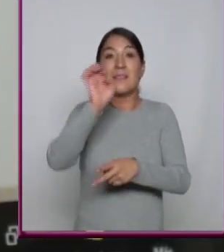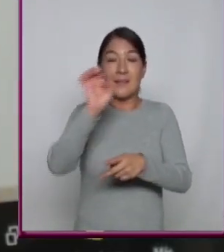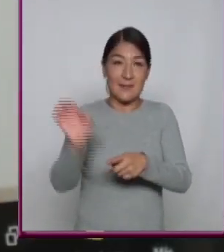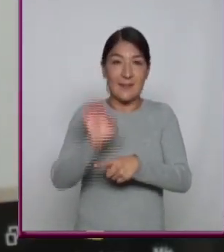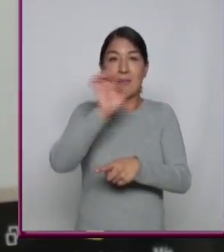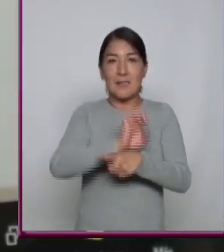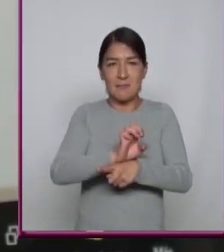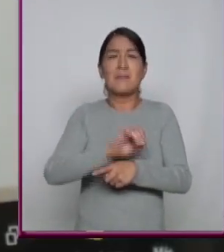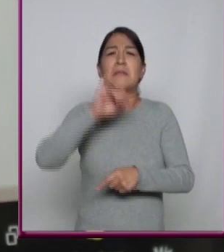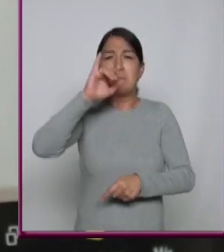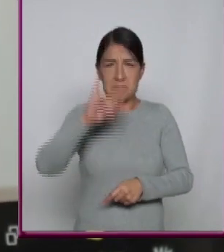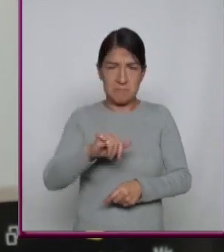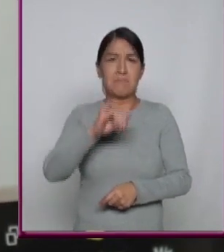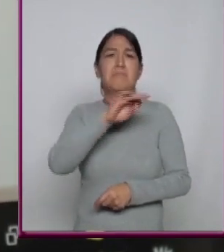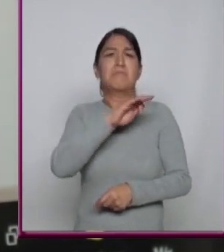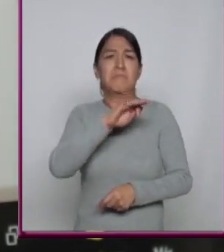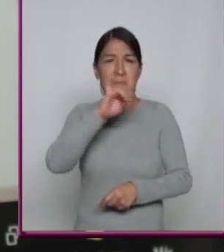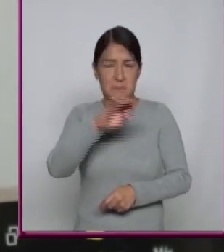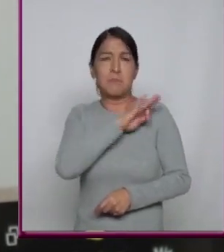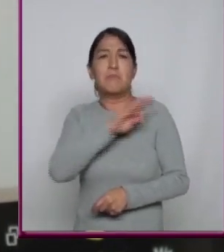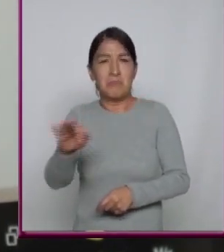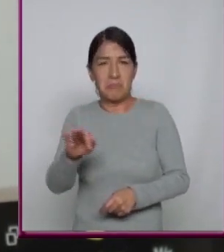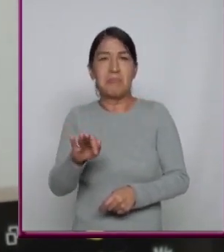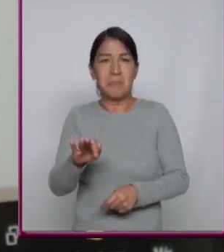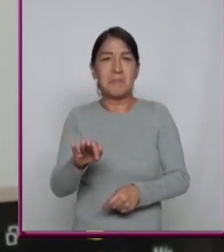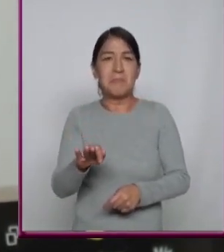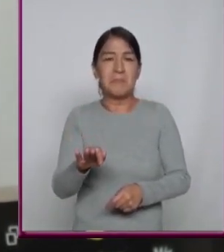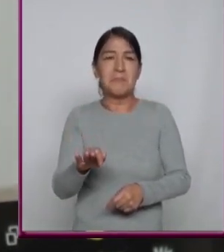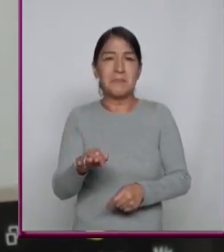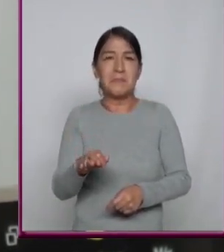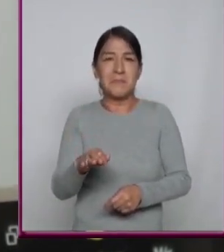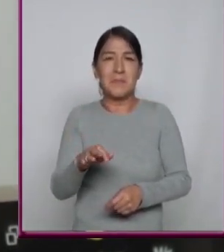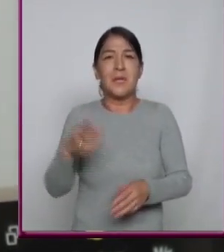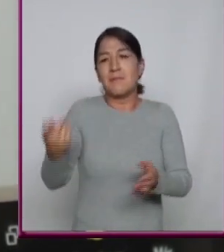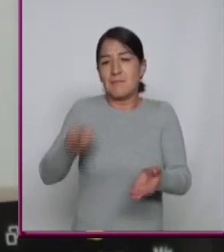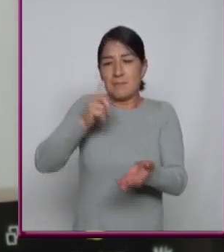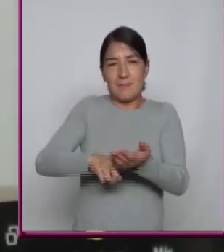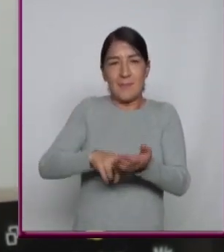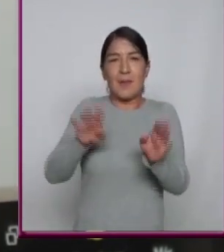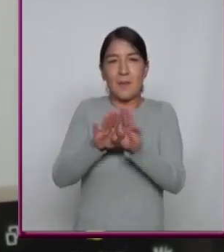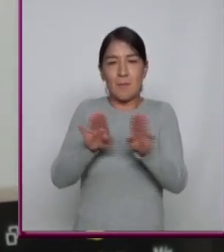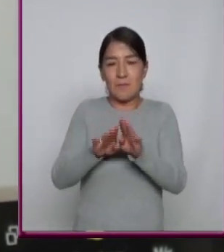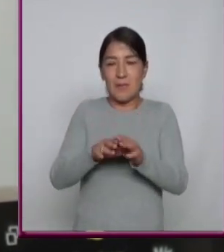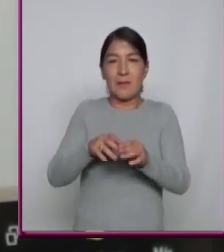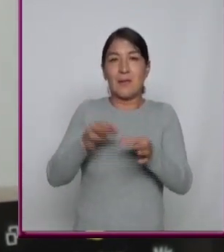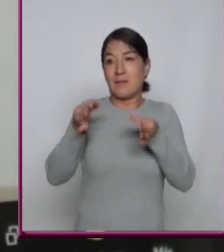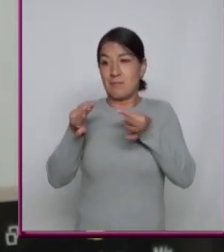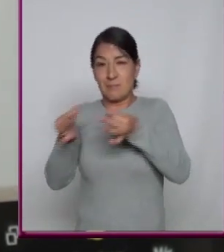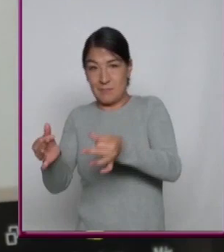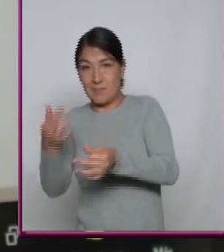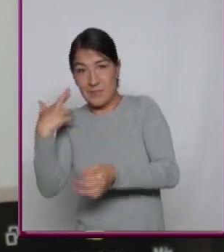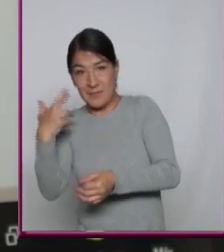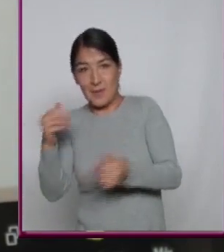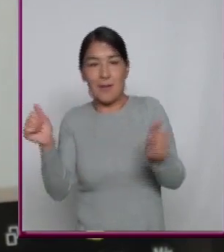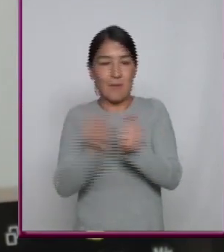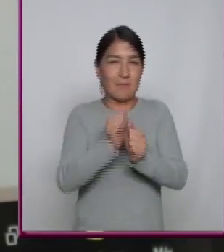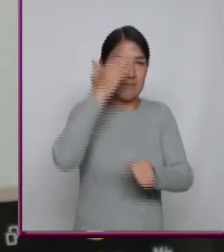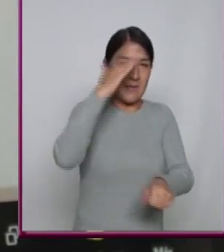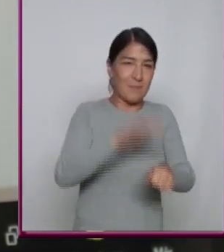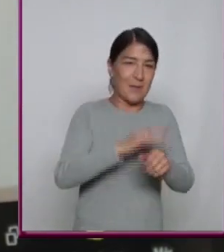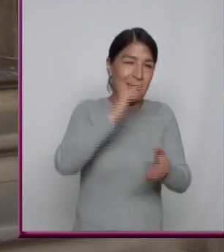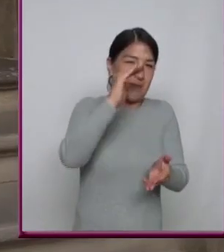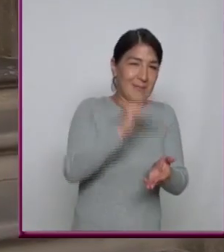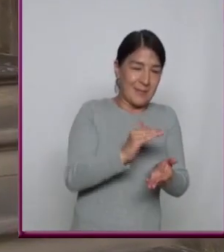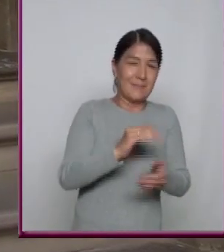general Si En general Si se puede Hay una correlación Entre tamaño Y calidad Pero con honrosas